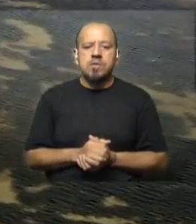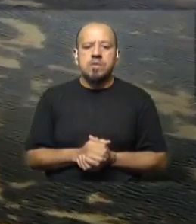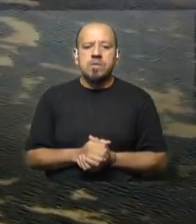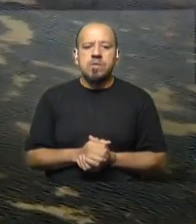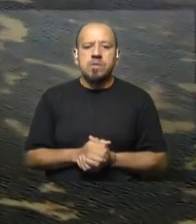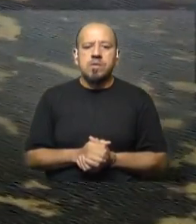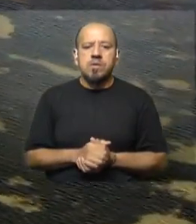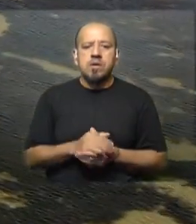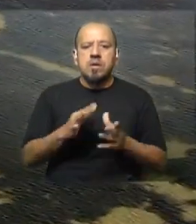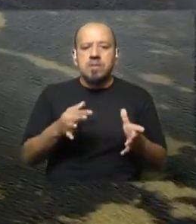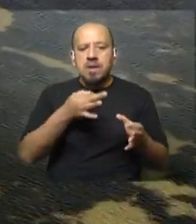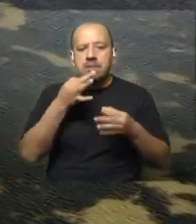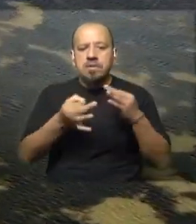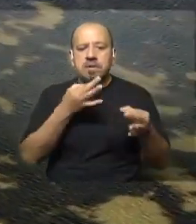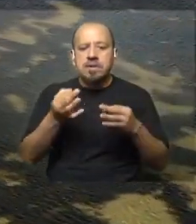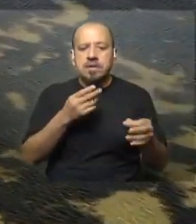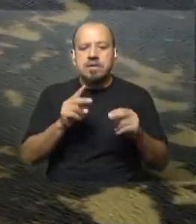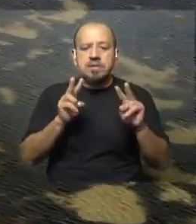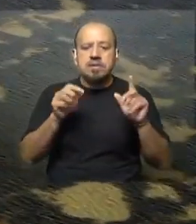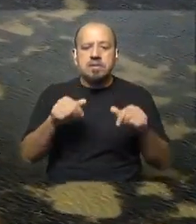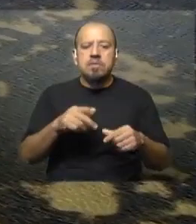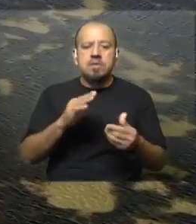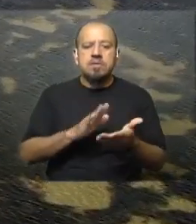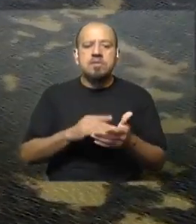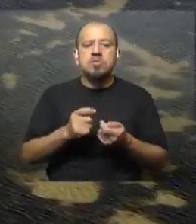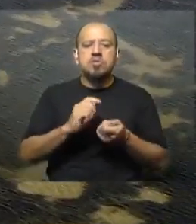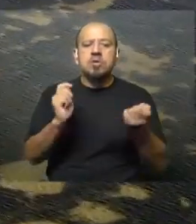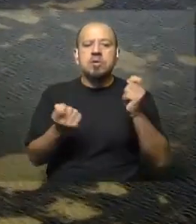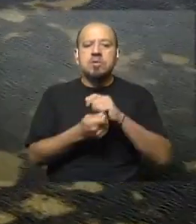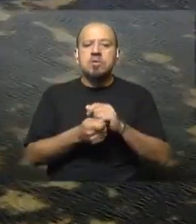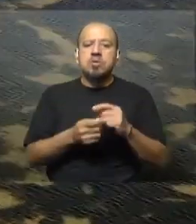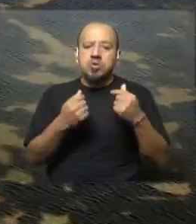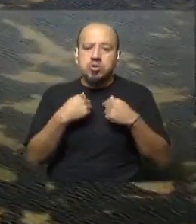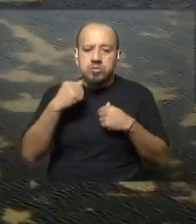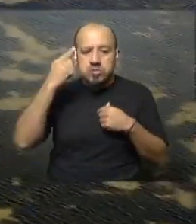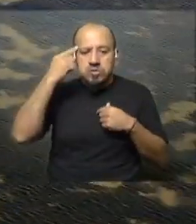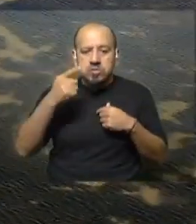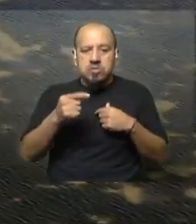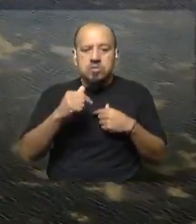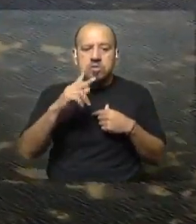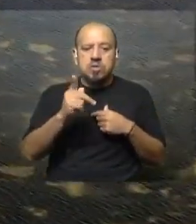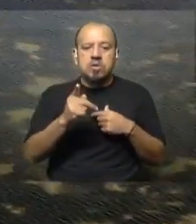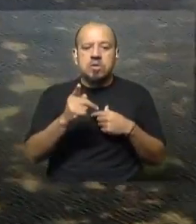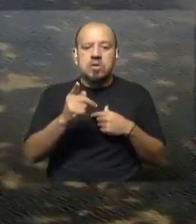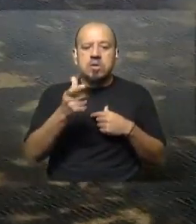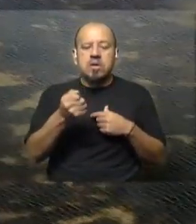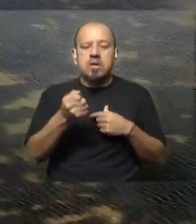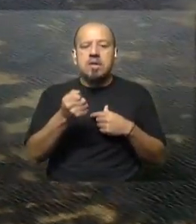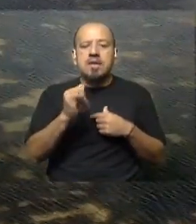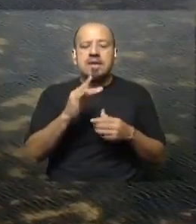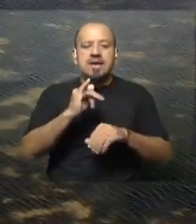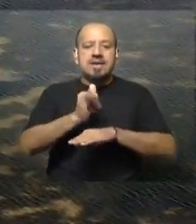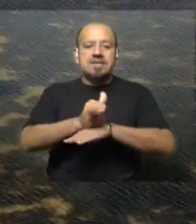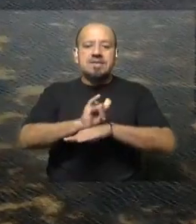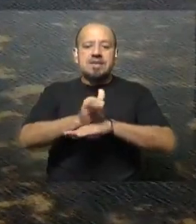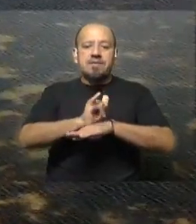Para explicar esos cambios en la cantidad de aves, nosotros entendemos que el kitesurf, o interpretamos que el kitesurf, es el